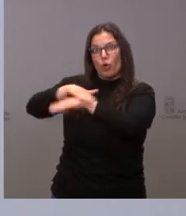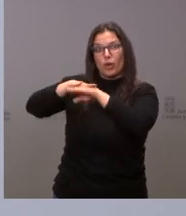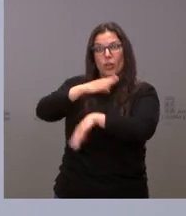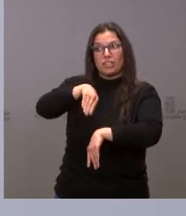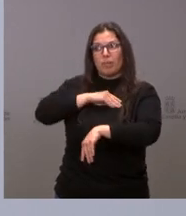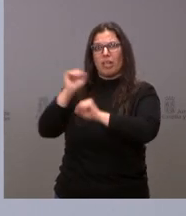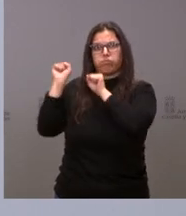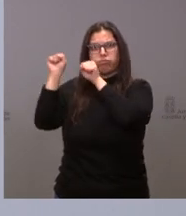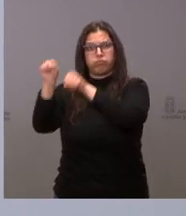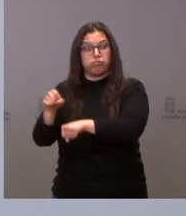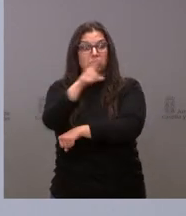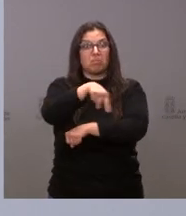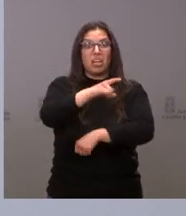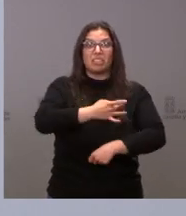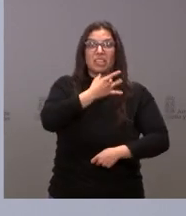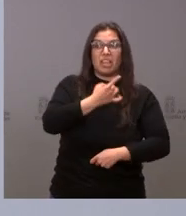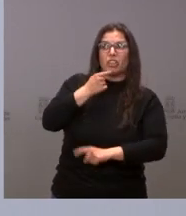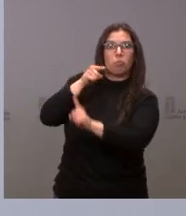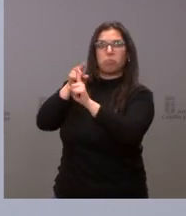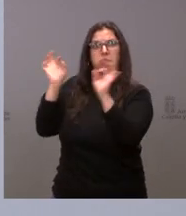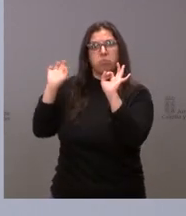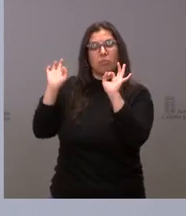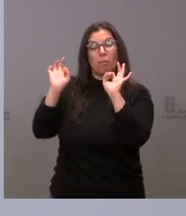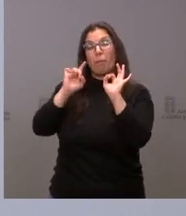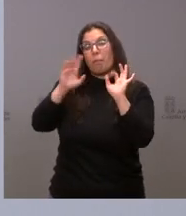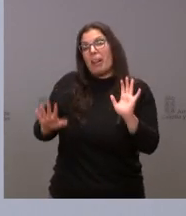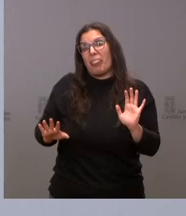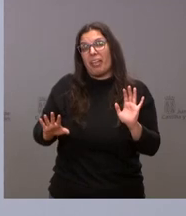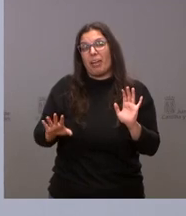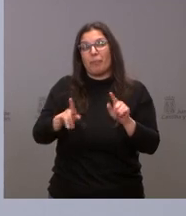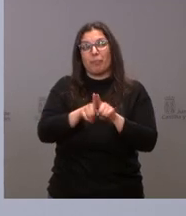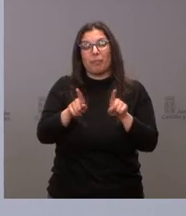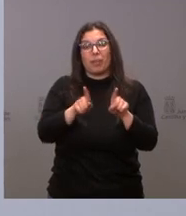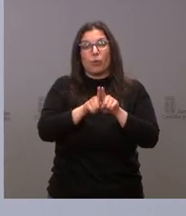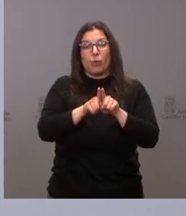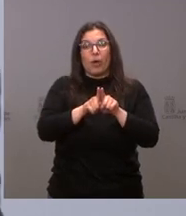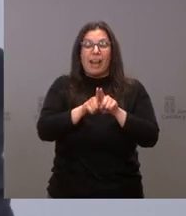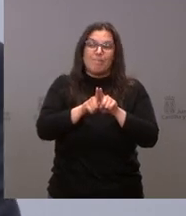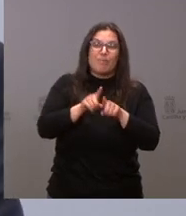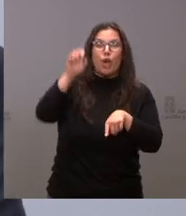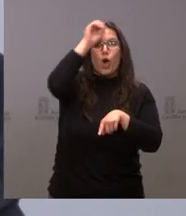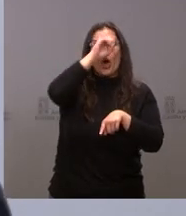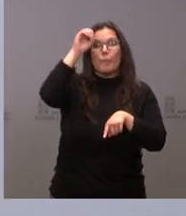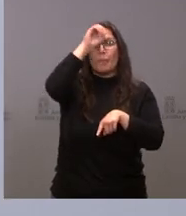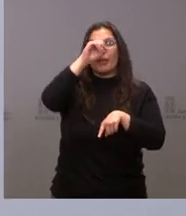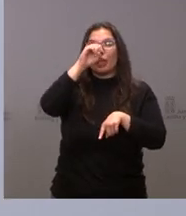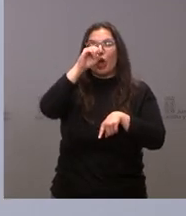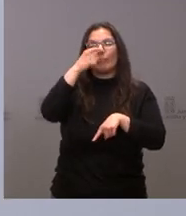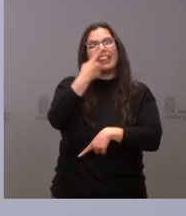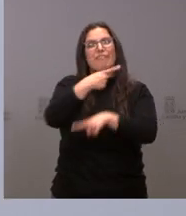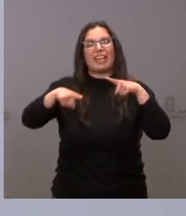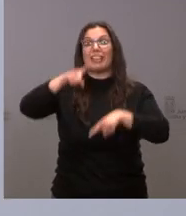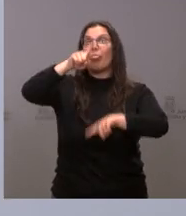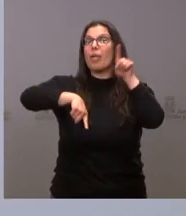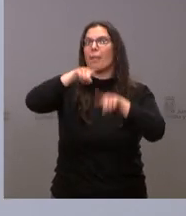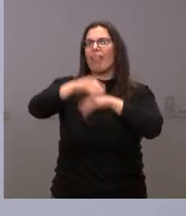Bien, parece que se ha instalado una doble vara de medir. Nosotros actuaremos